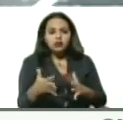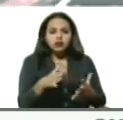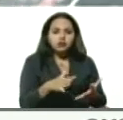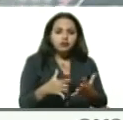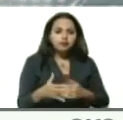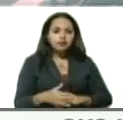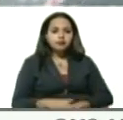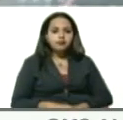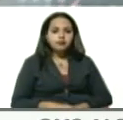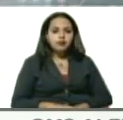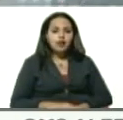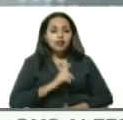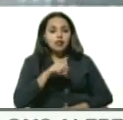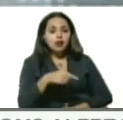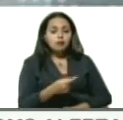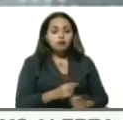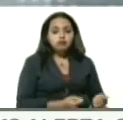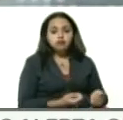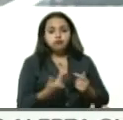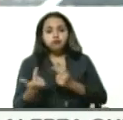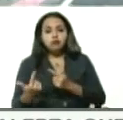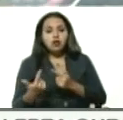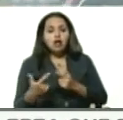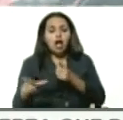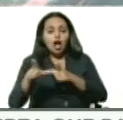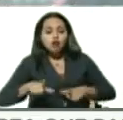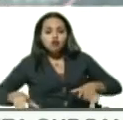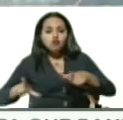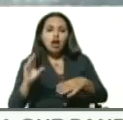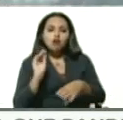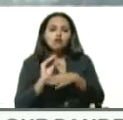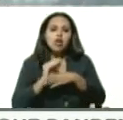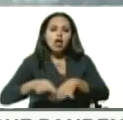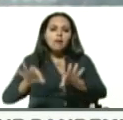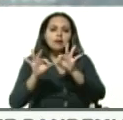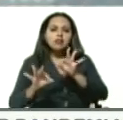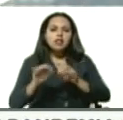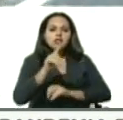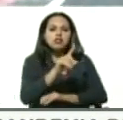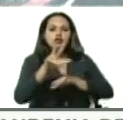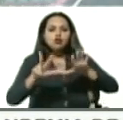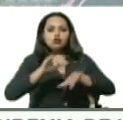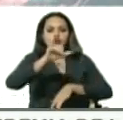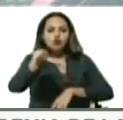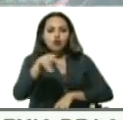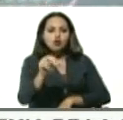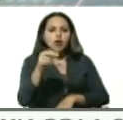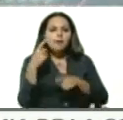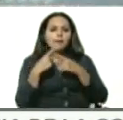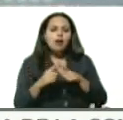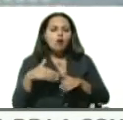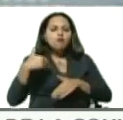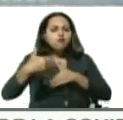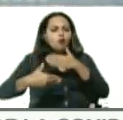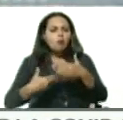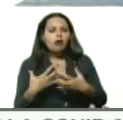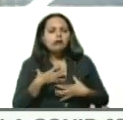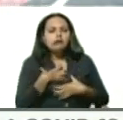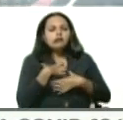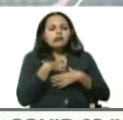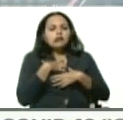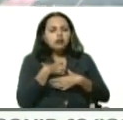fue ingresado a cuidados intensivos, el 18 de junio del 2020, pero presentó un deterioro respiratorio